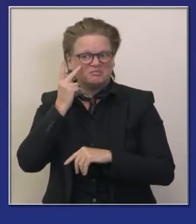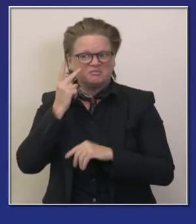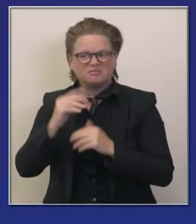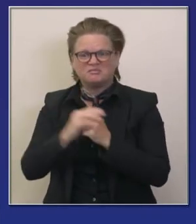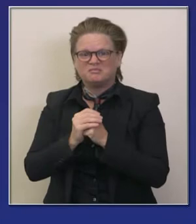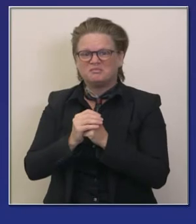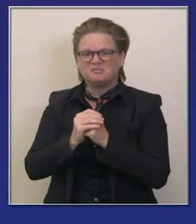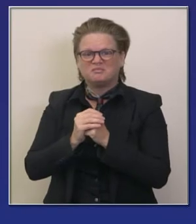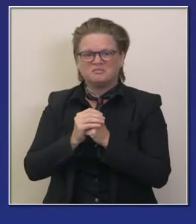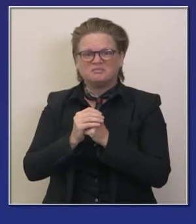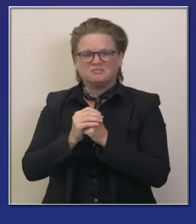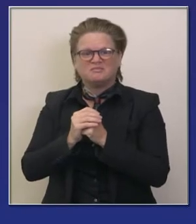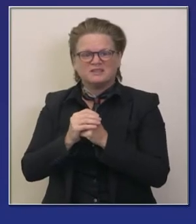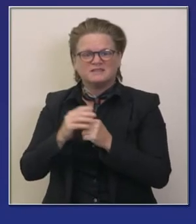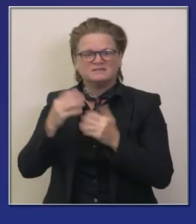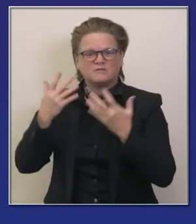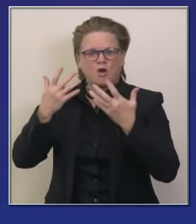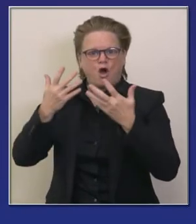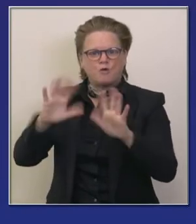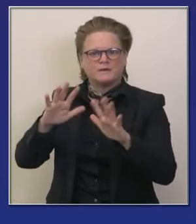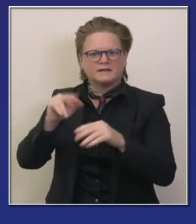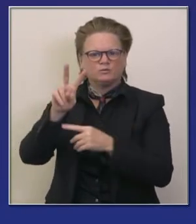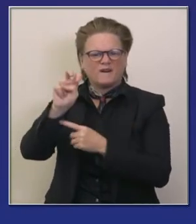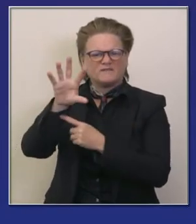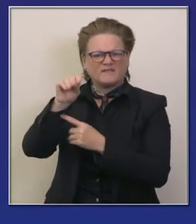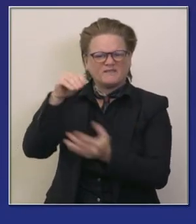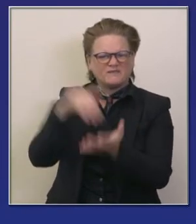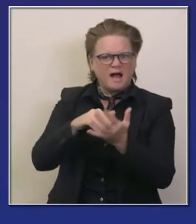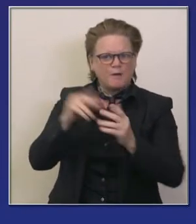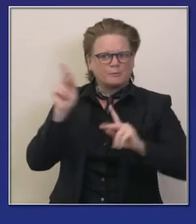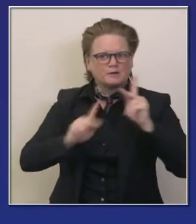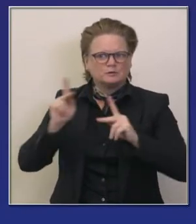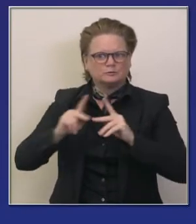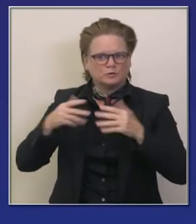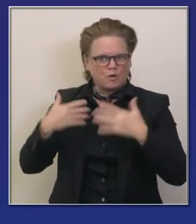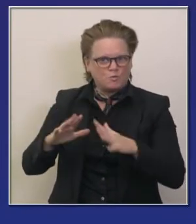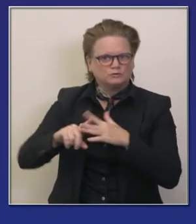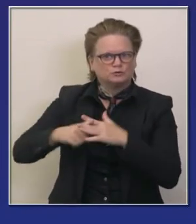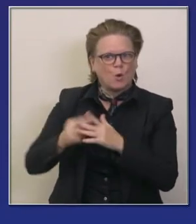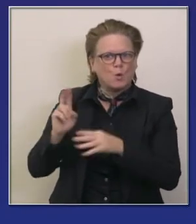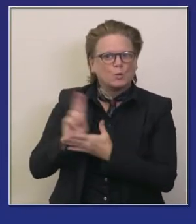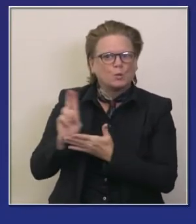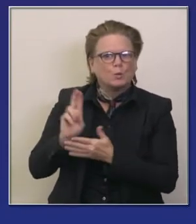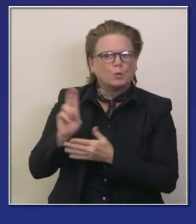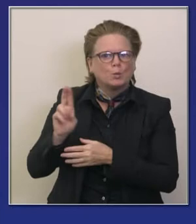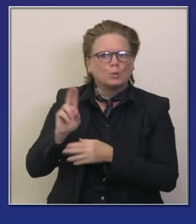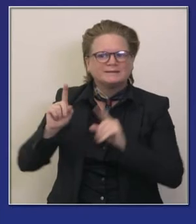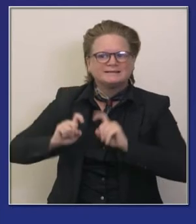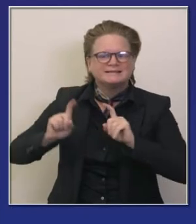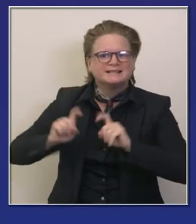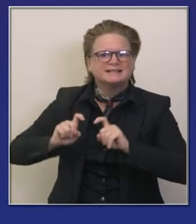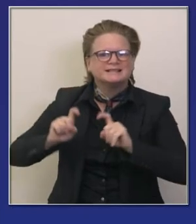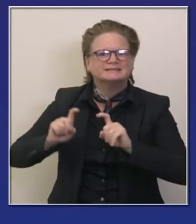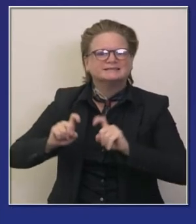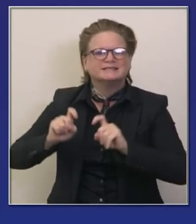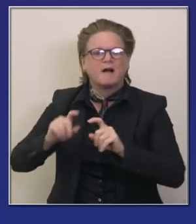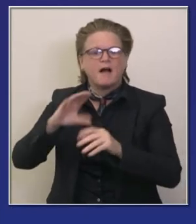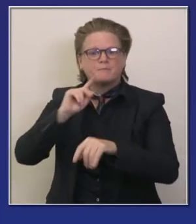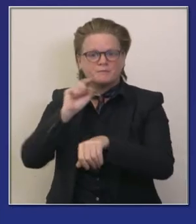250 mil usuarios hasta la fecha en las últimas ocho semanas más de 60 pruebas positivas